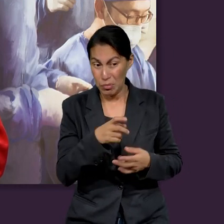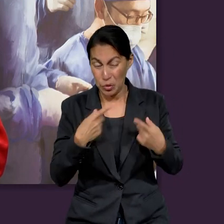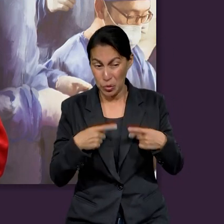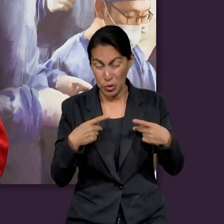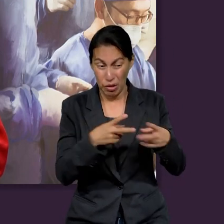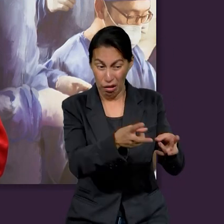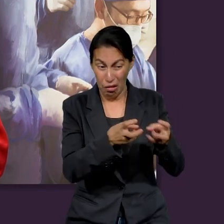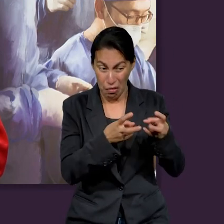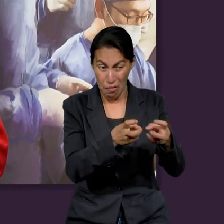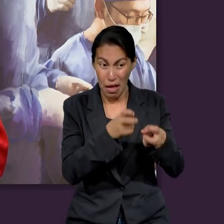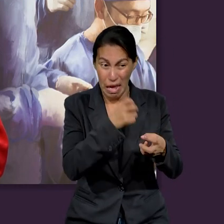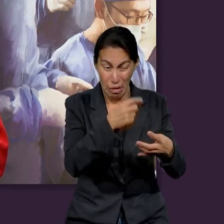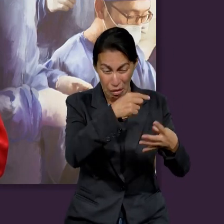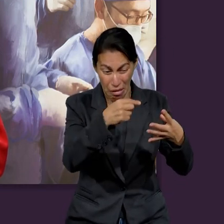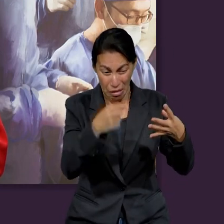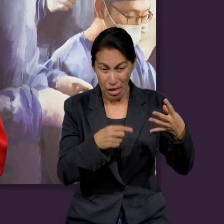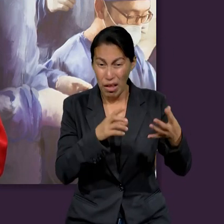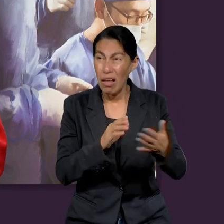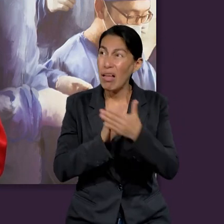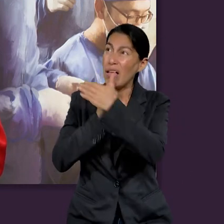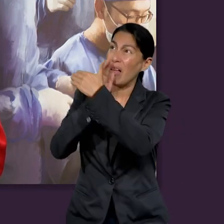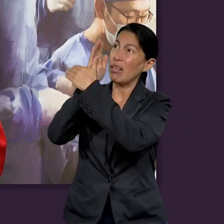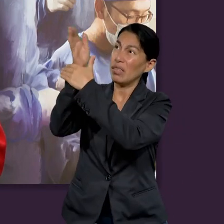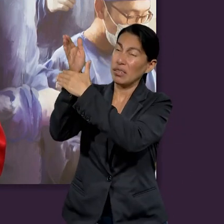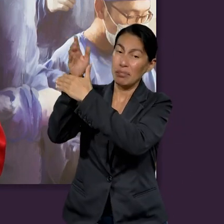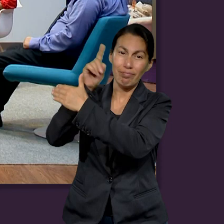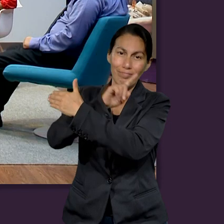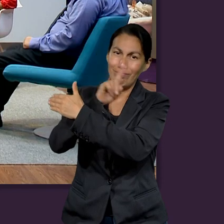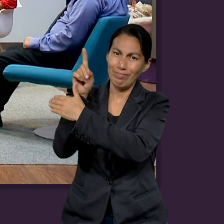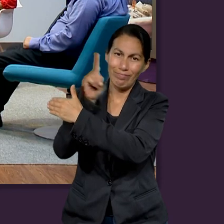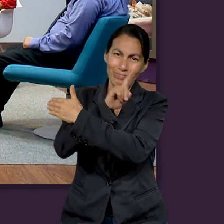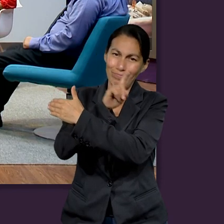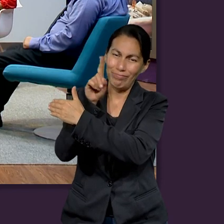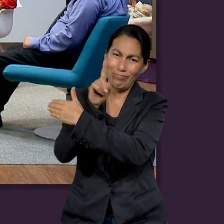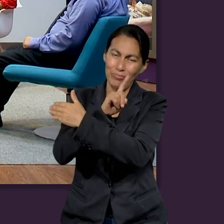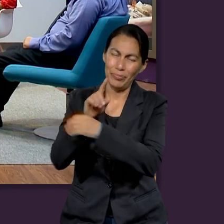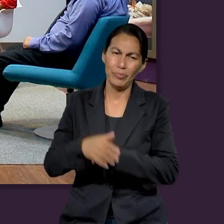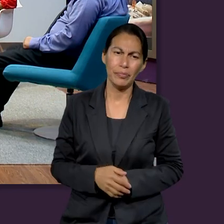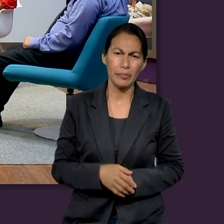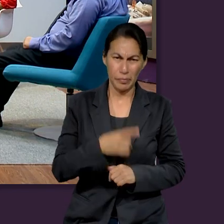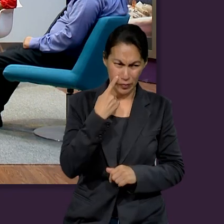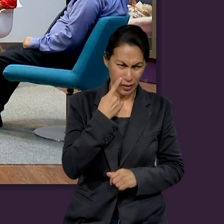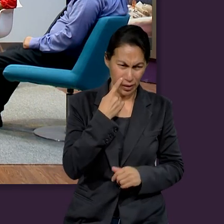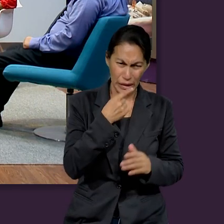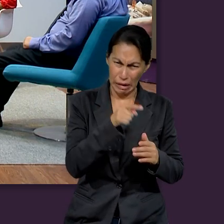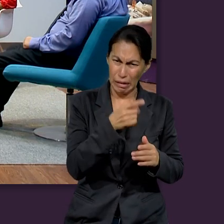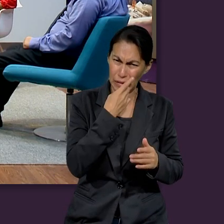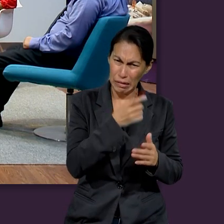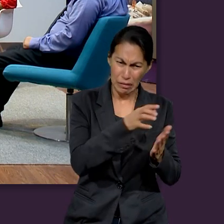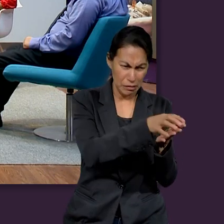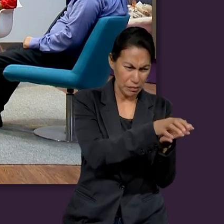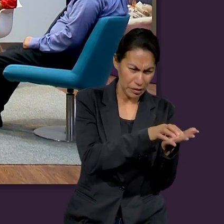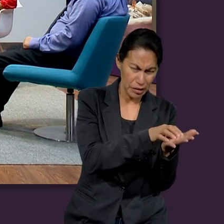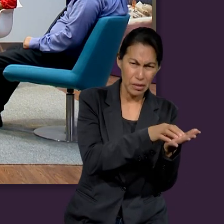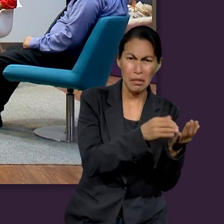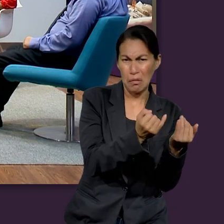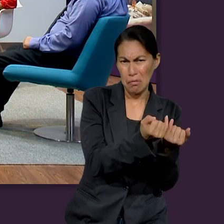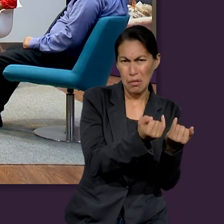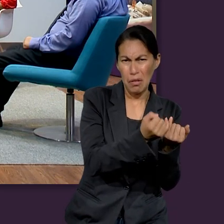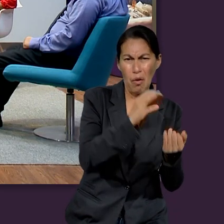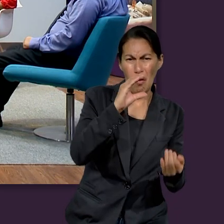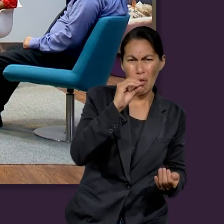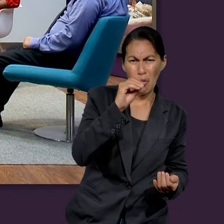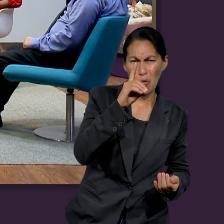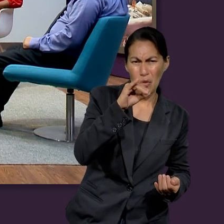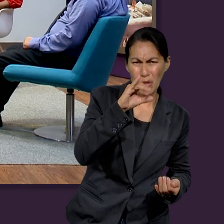estafadores heredarán el reino de Dios. Gracias. Allí nos muestra la palabra avaricia, que sabemos que es similar